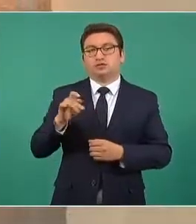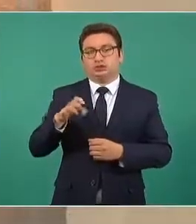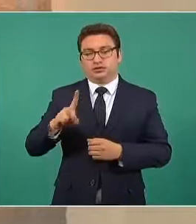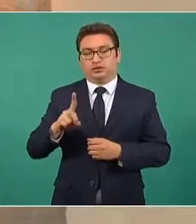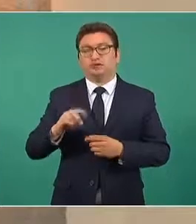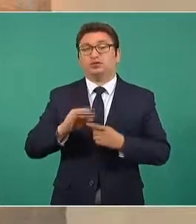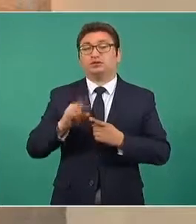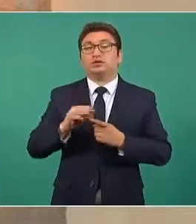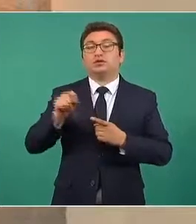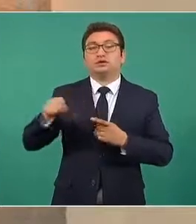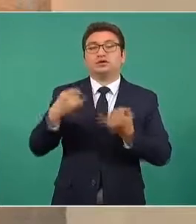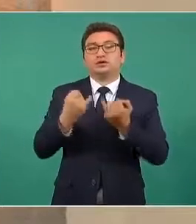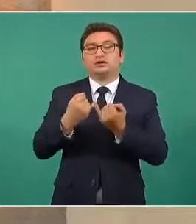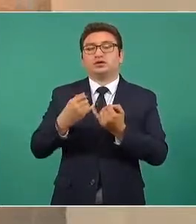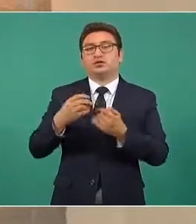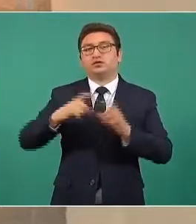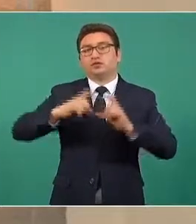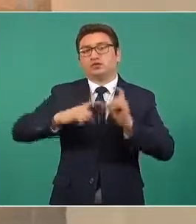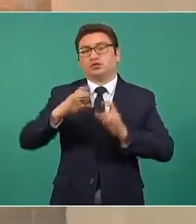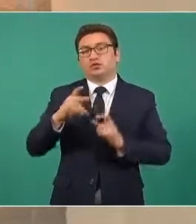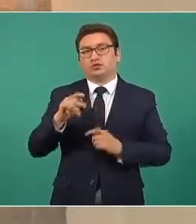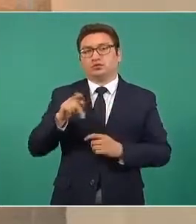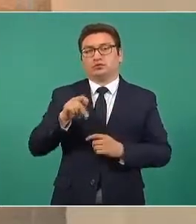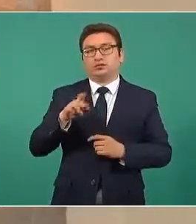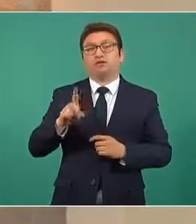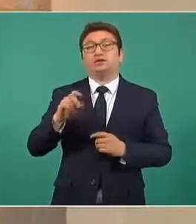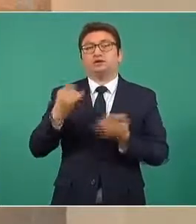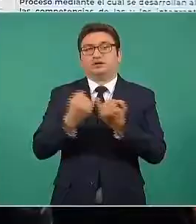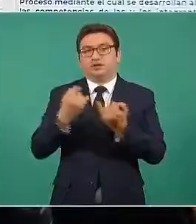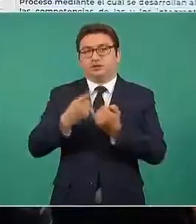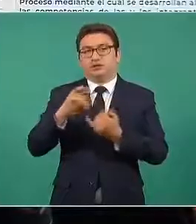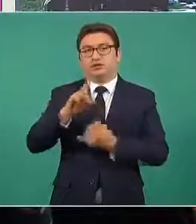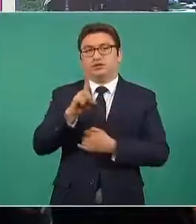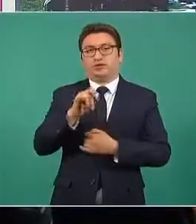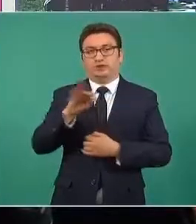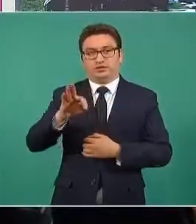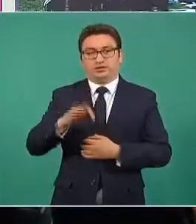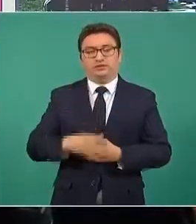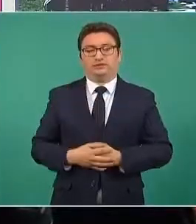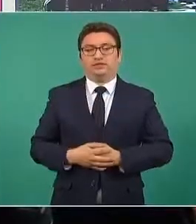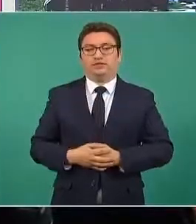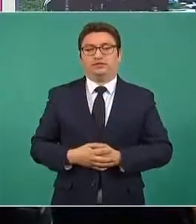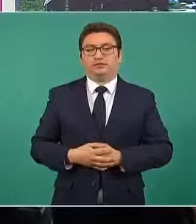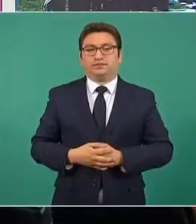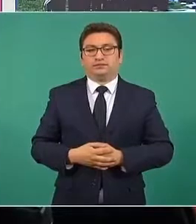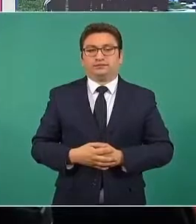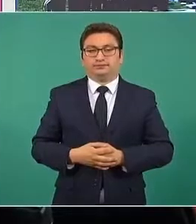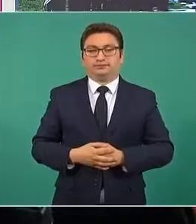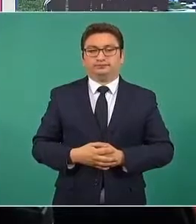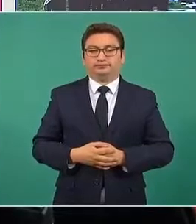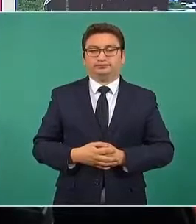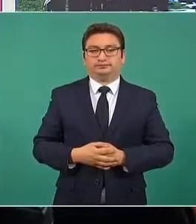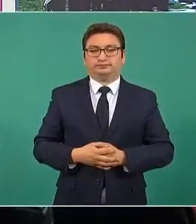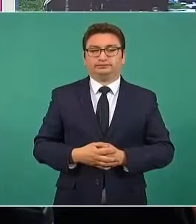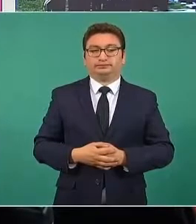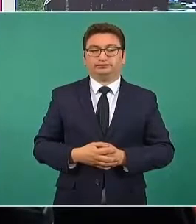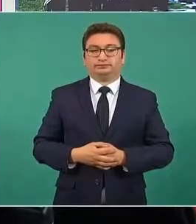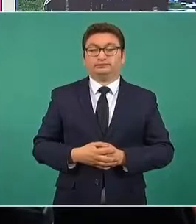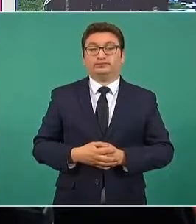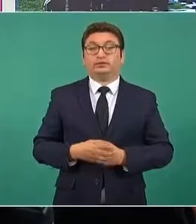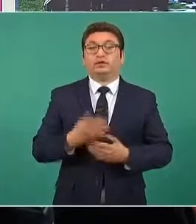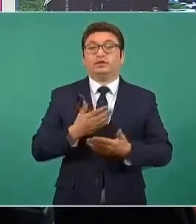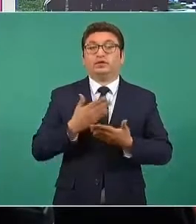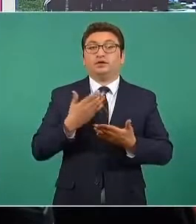y el Sistema Nacional para el Desarrollo Integral de la Familia. Adelante. En lo que se refiere a